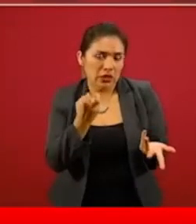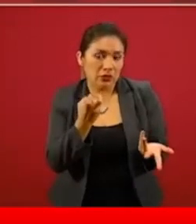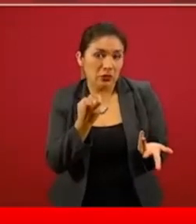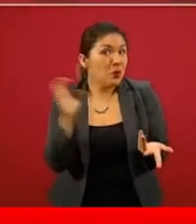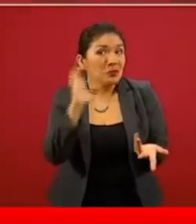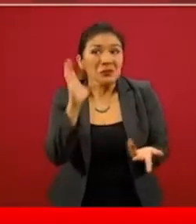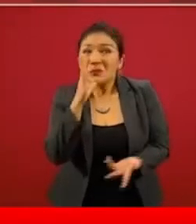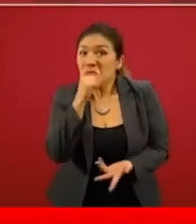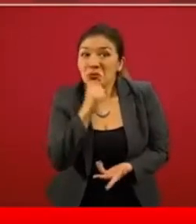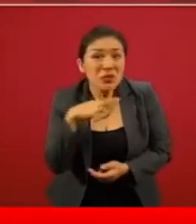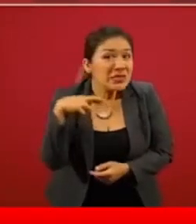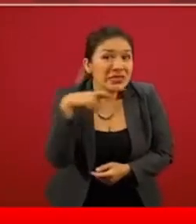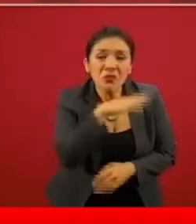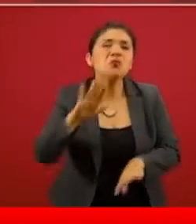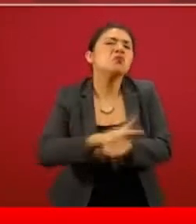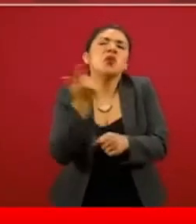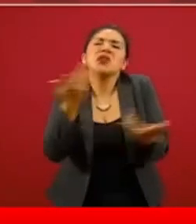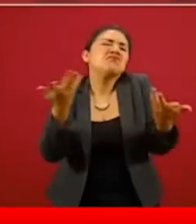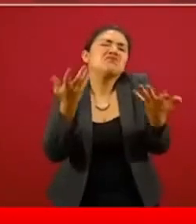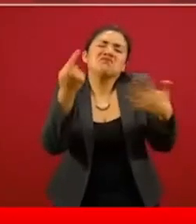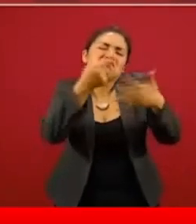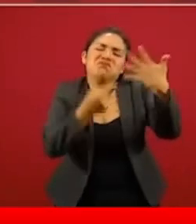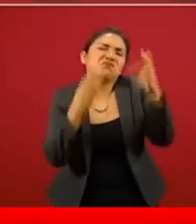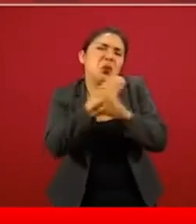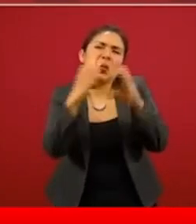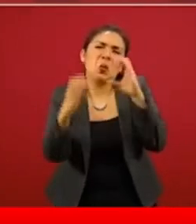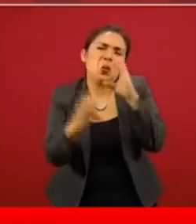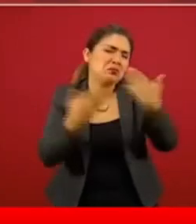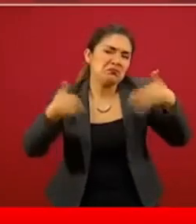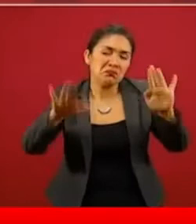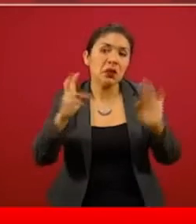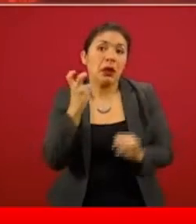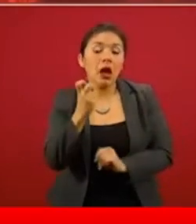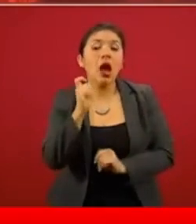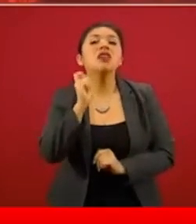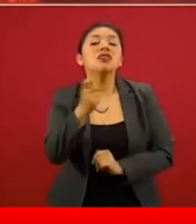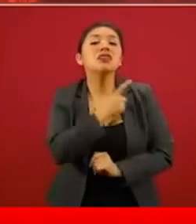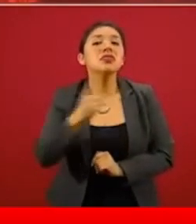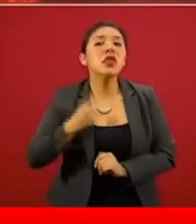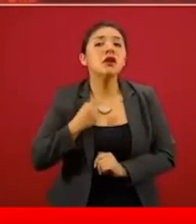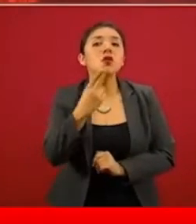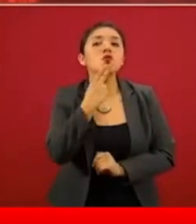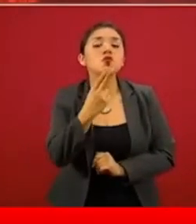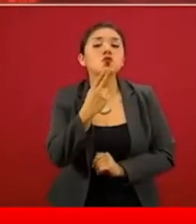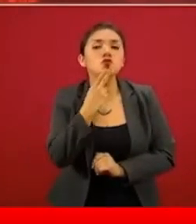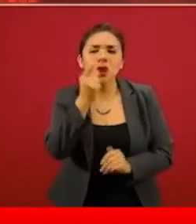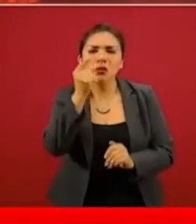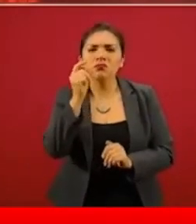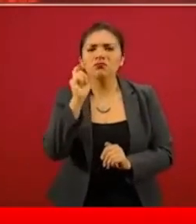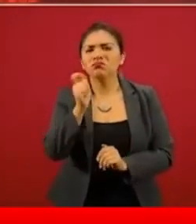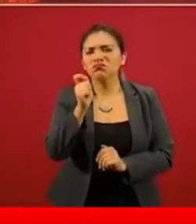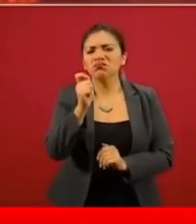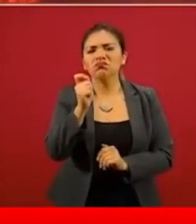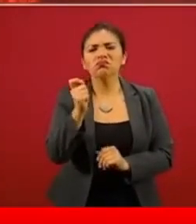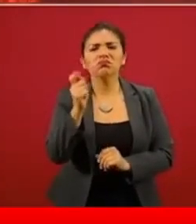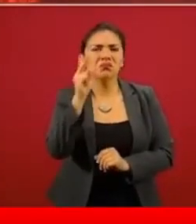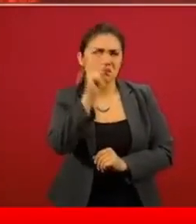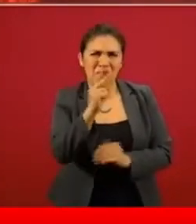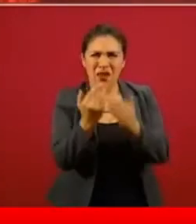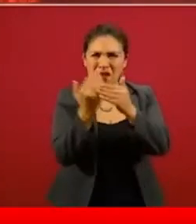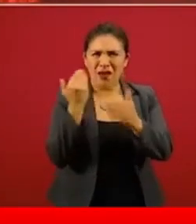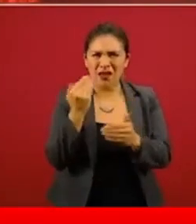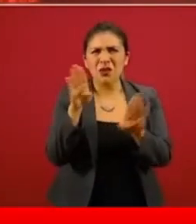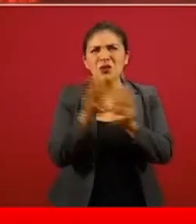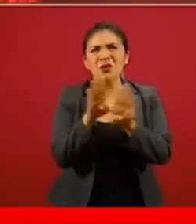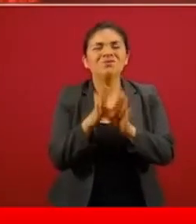no poder ser expedito por razones varias, lo que se utiliza es un dispositivo que justamente se veía en este